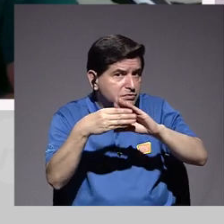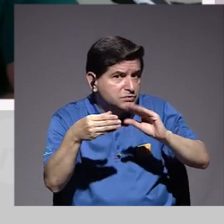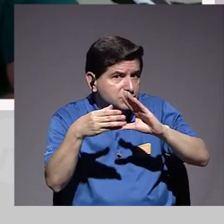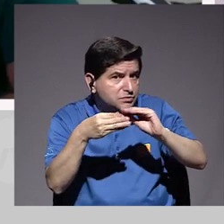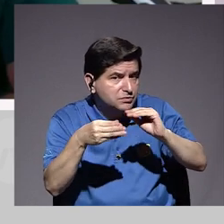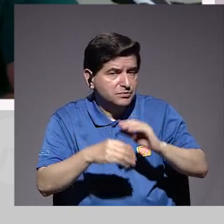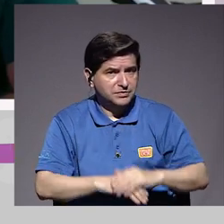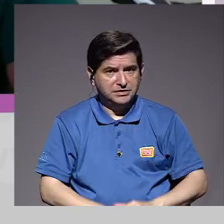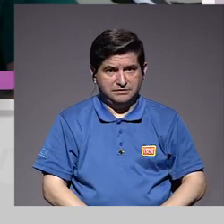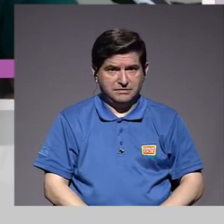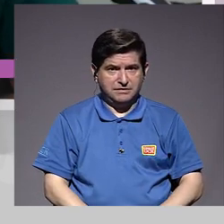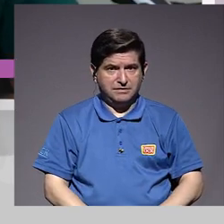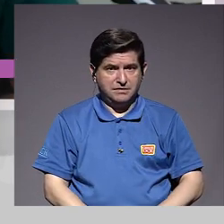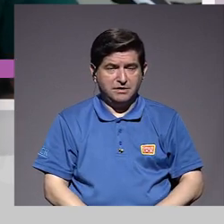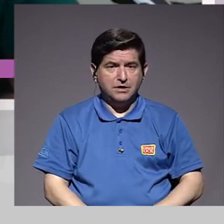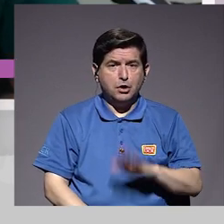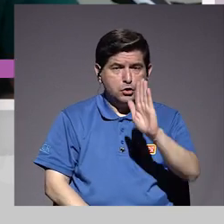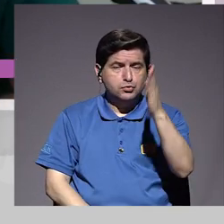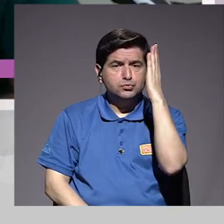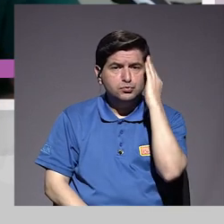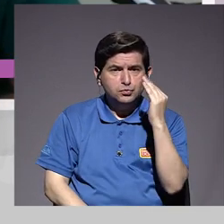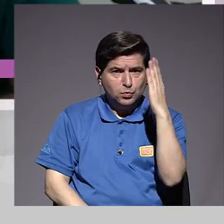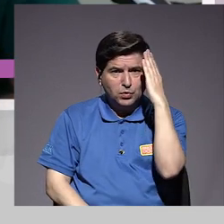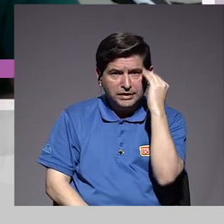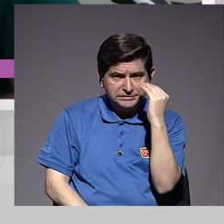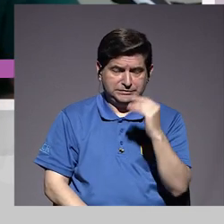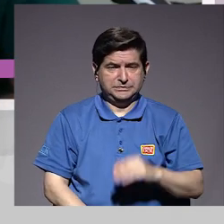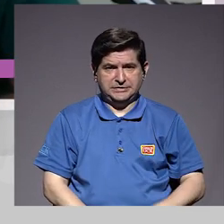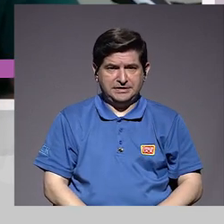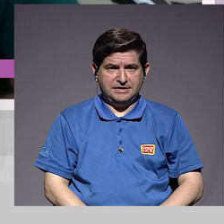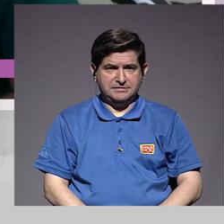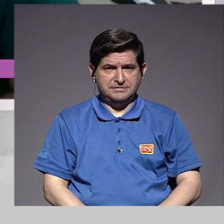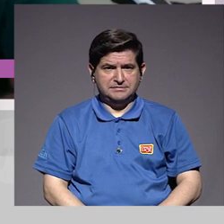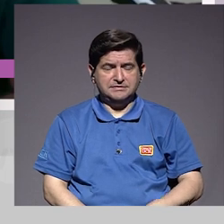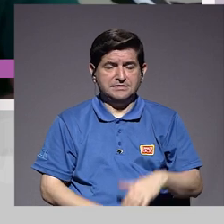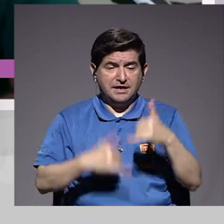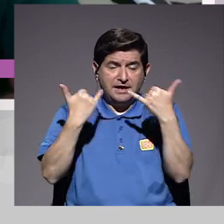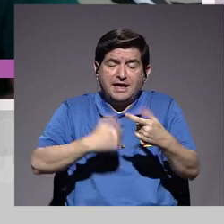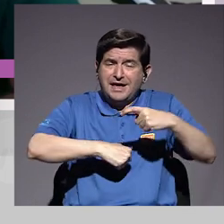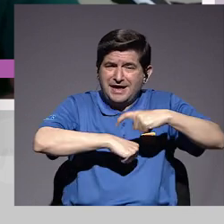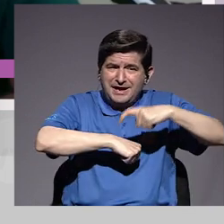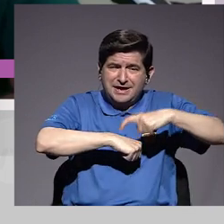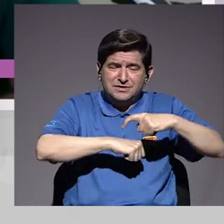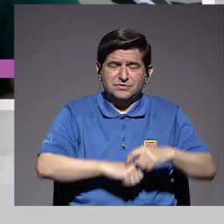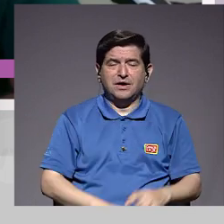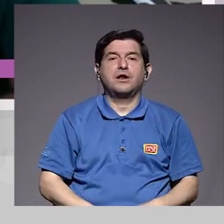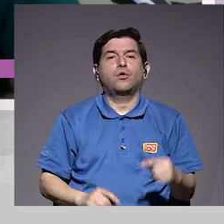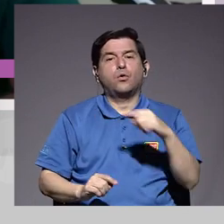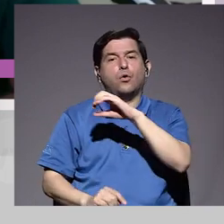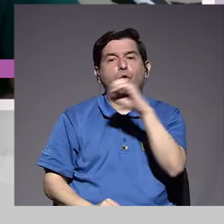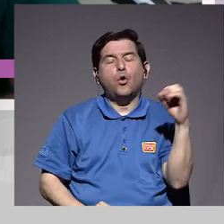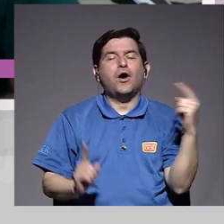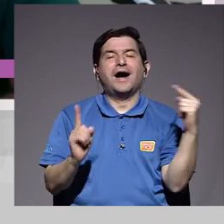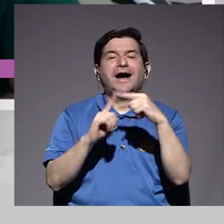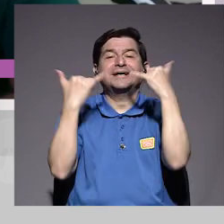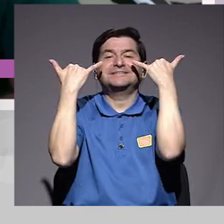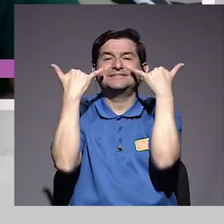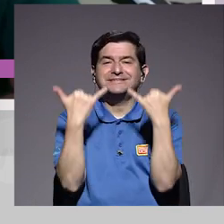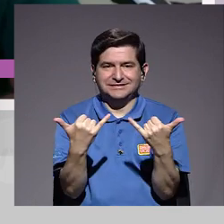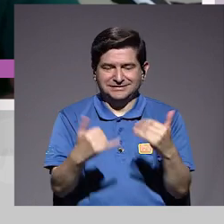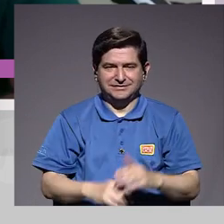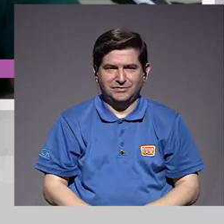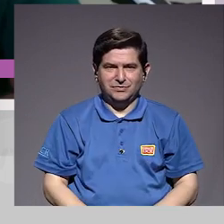digamos, con su experiencia en estos momentos, hasta estos momentos más bien, ¿cuáles son las